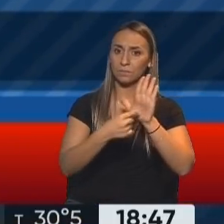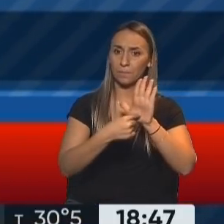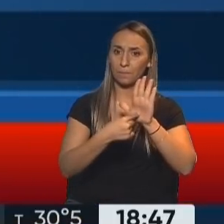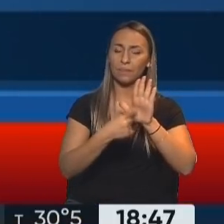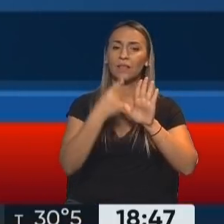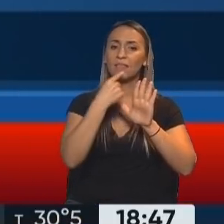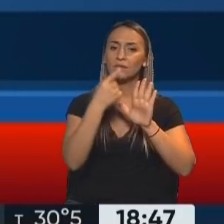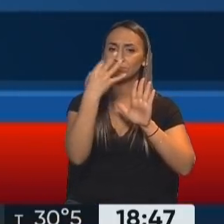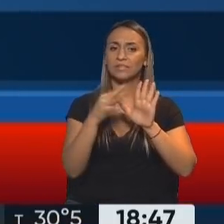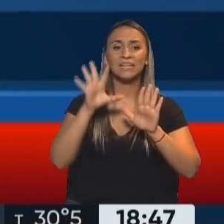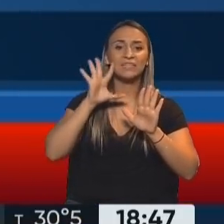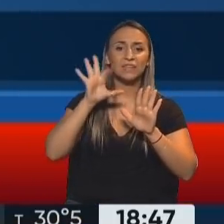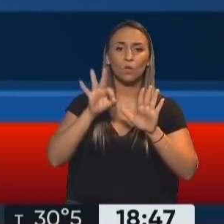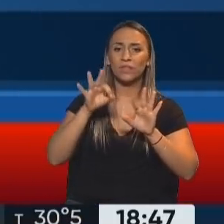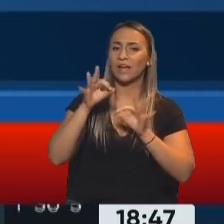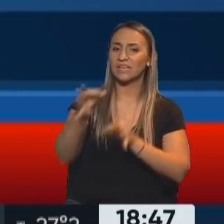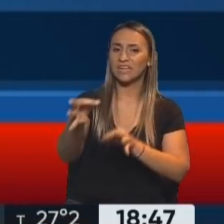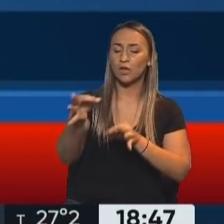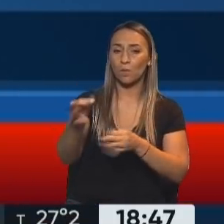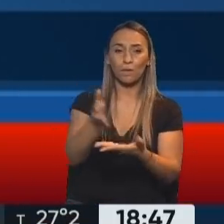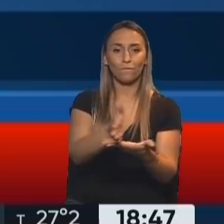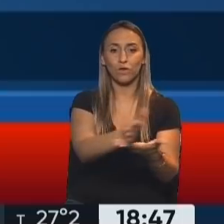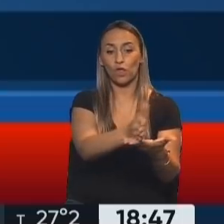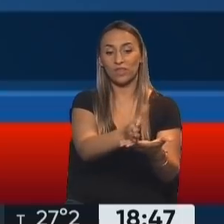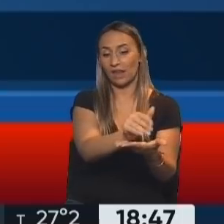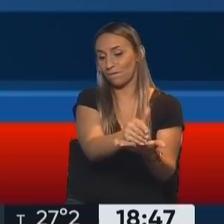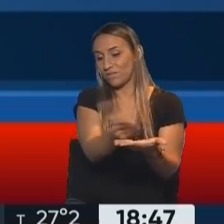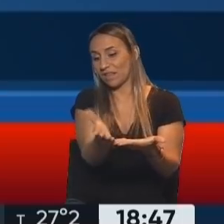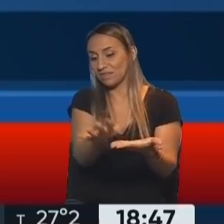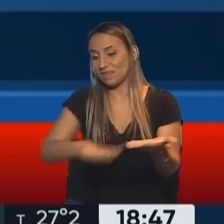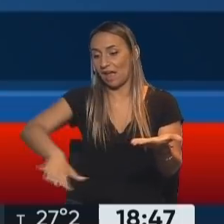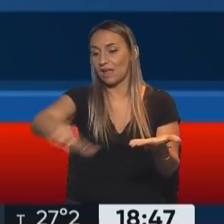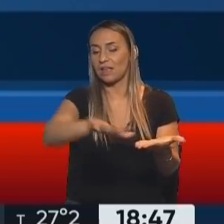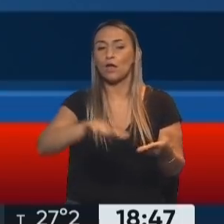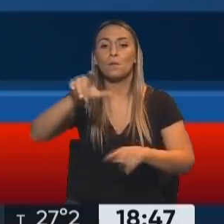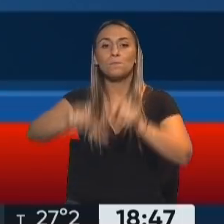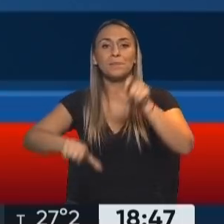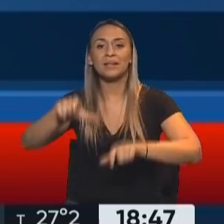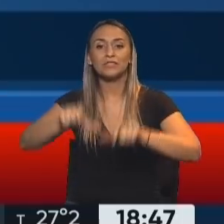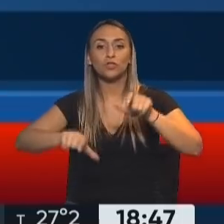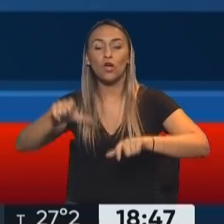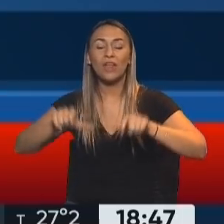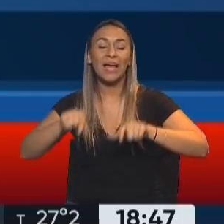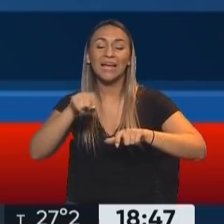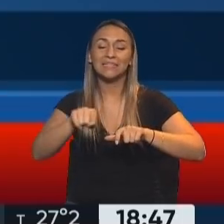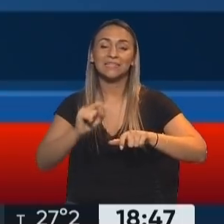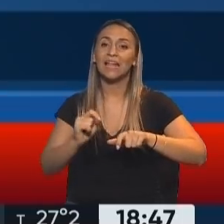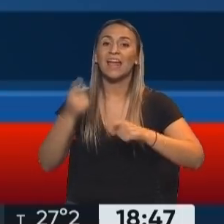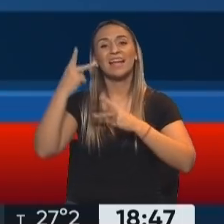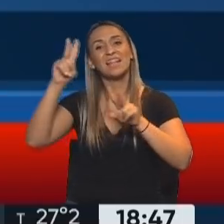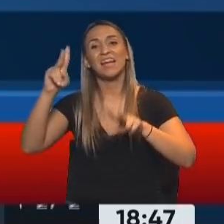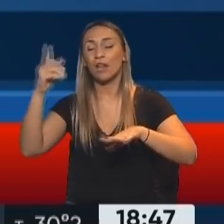kilómetros de la frontera, no podía haber propietarios extranjeros. Lo de Lewis está a 6